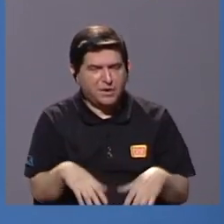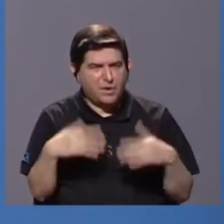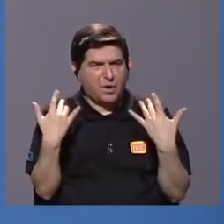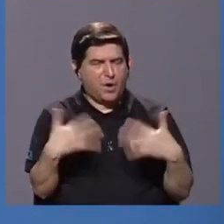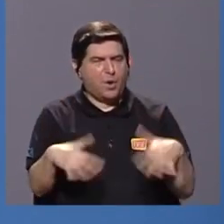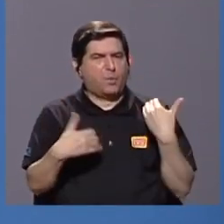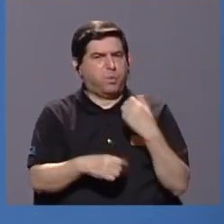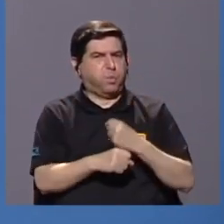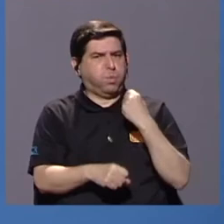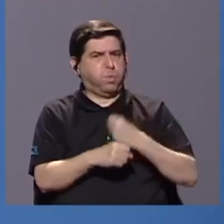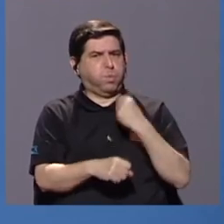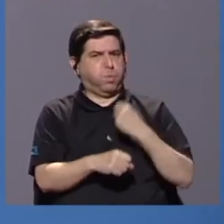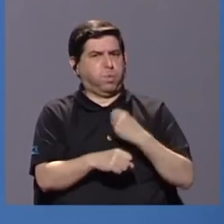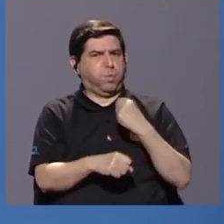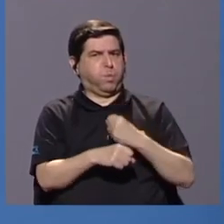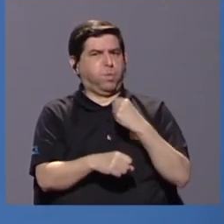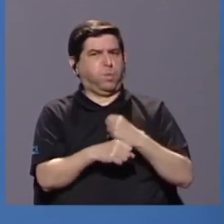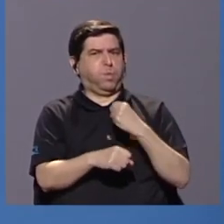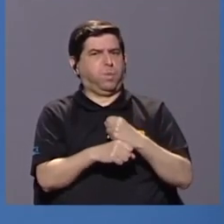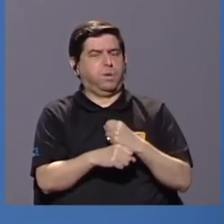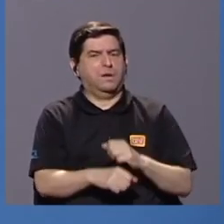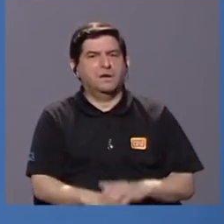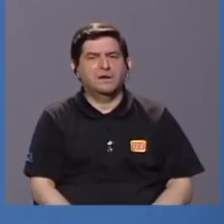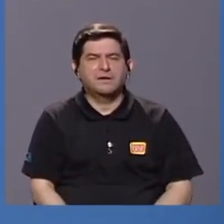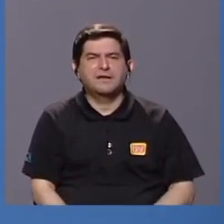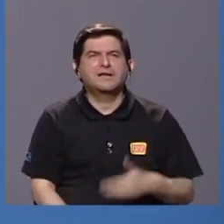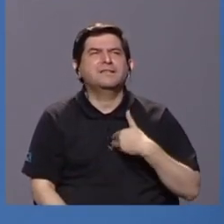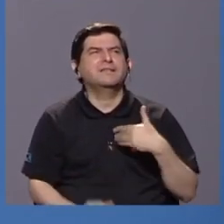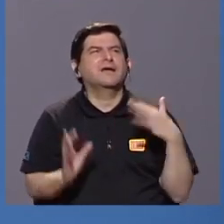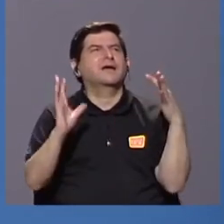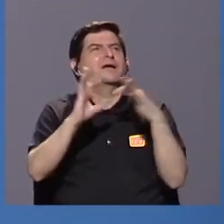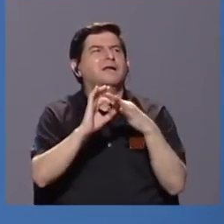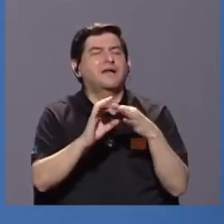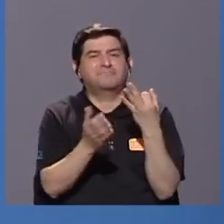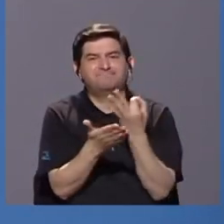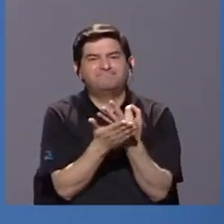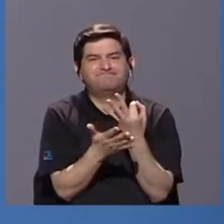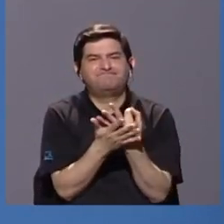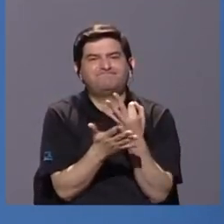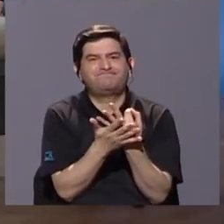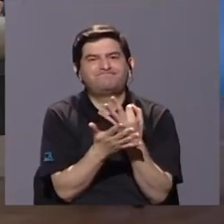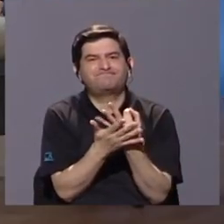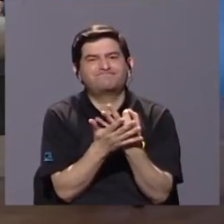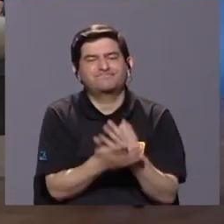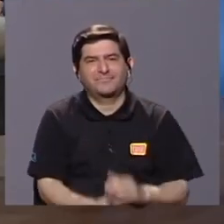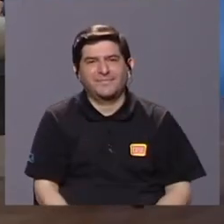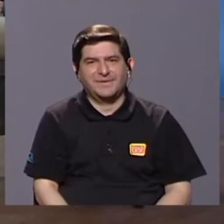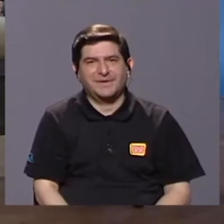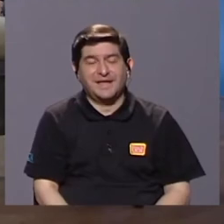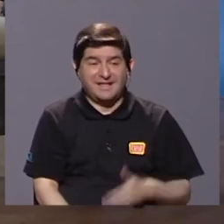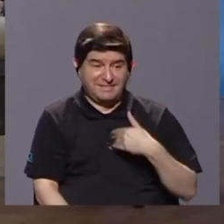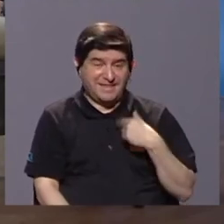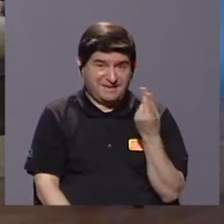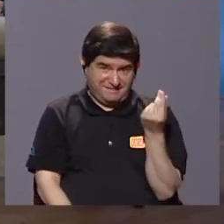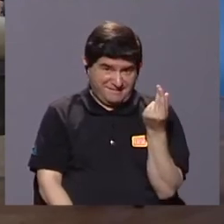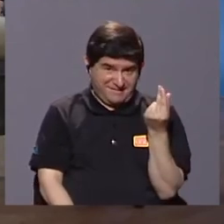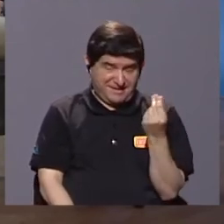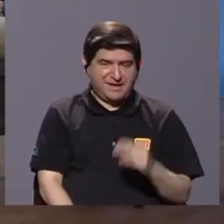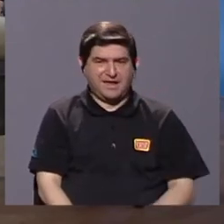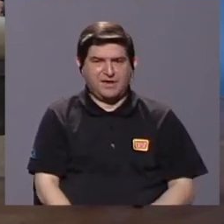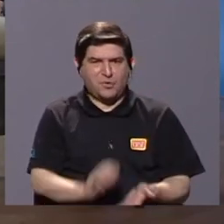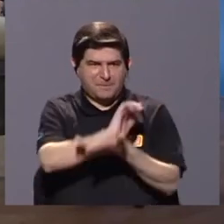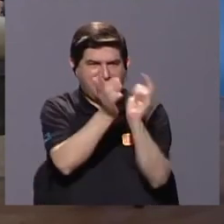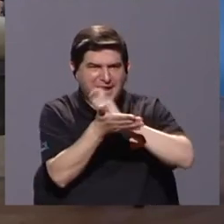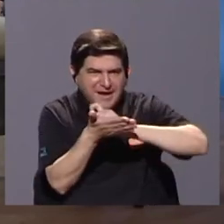mucho trabajo y también tiene que ver un poco con el financiamiento, ¿verdad? La cuestión de conseguir el dinero para crear el